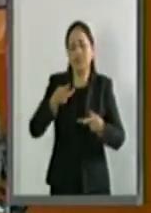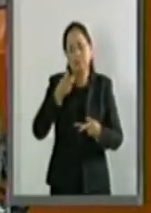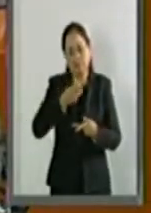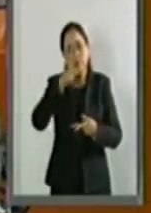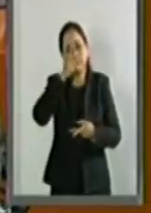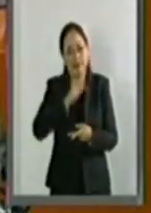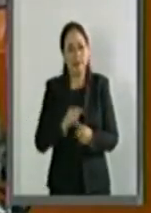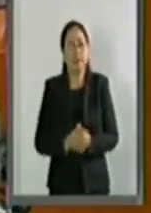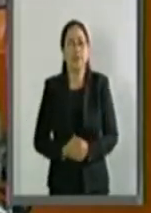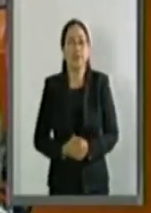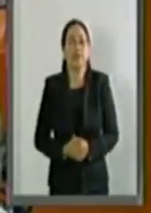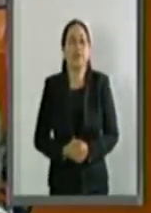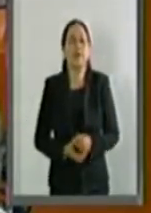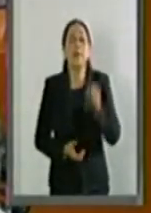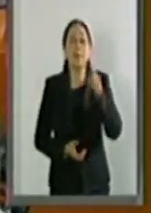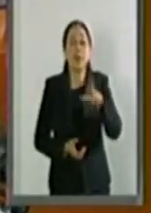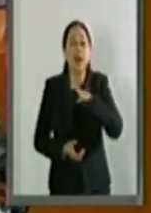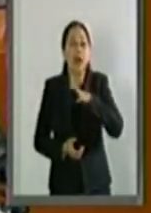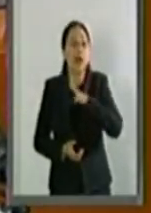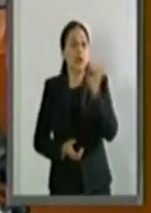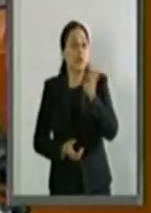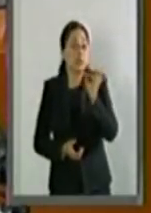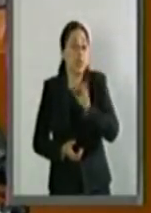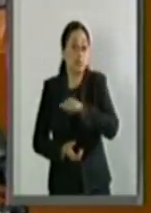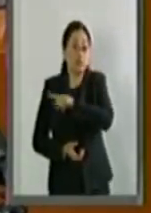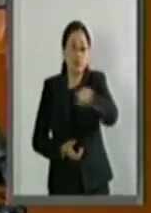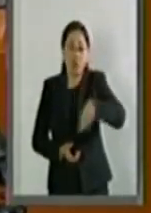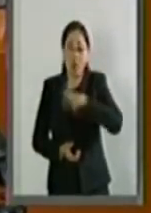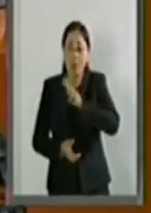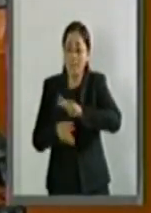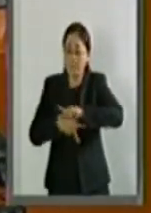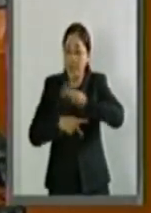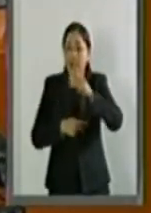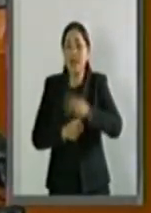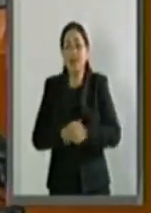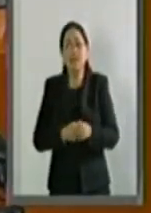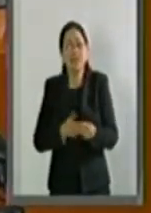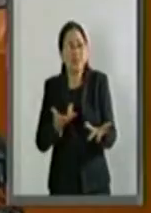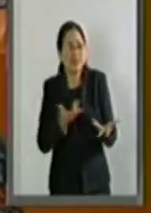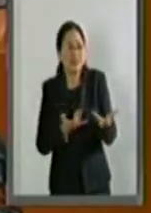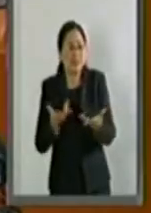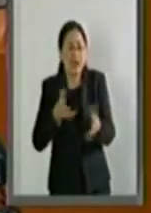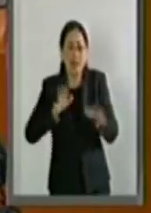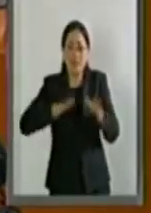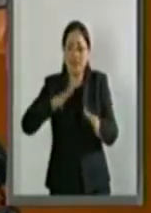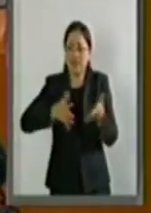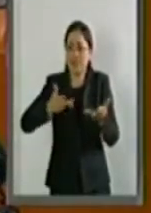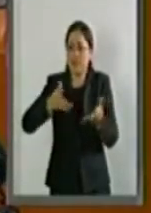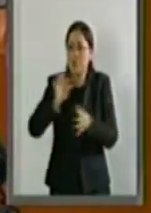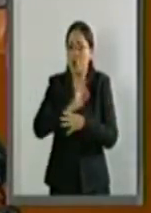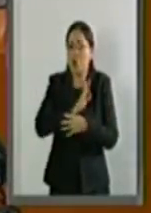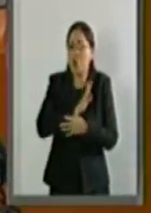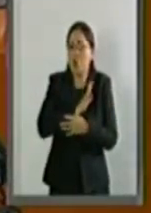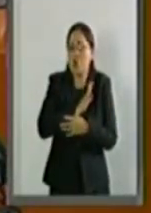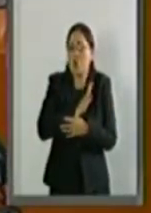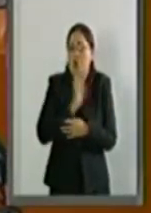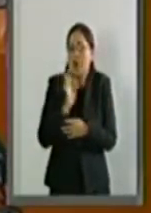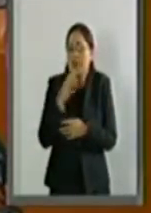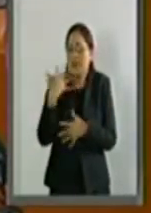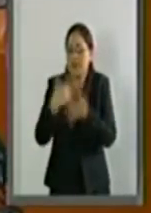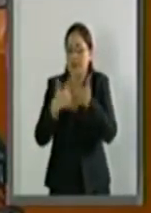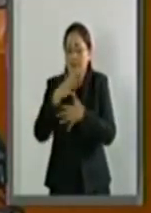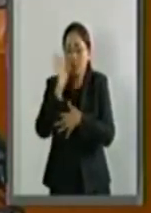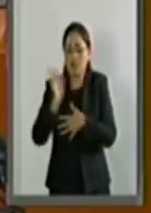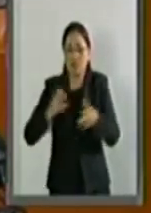Y hay quienes dicen que por ser nuestro país, las condiciones que tiene, podemos tener hasta un 15% de personas